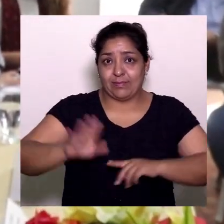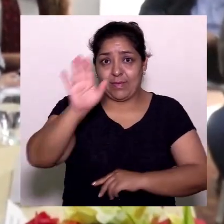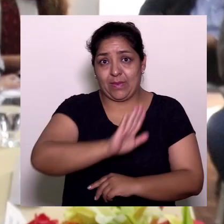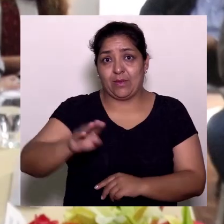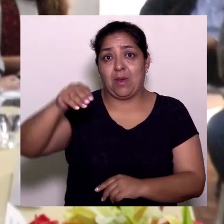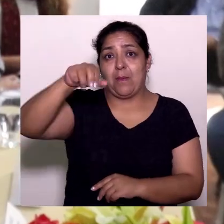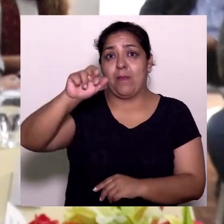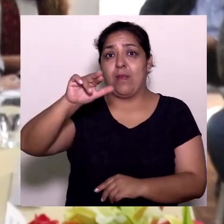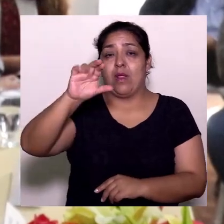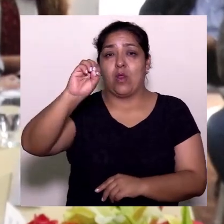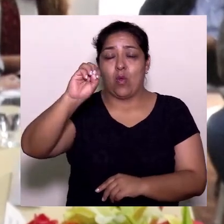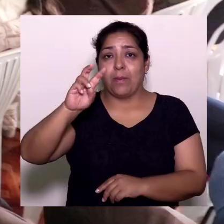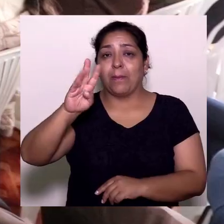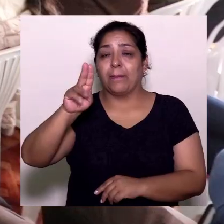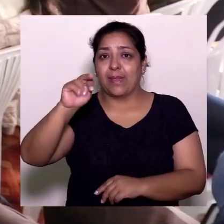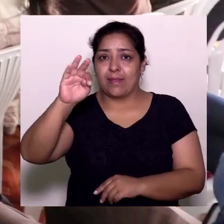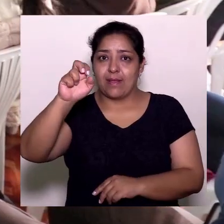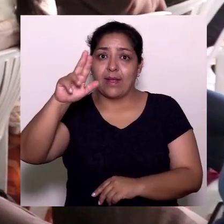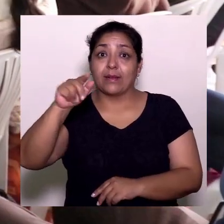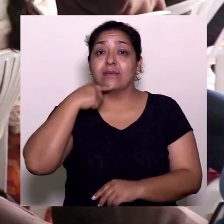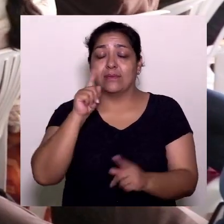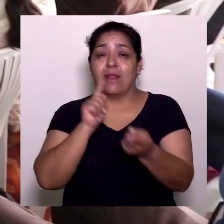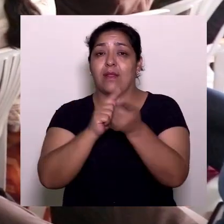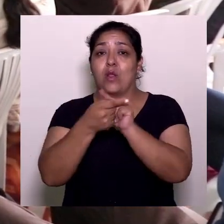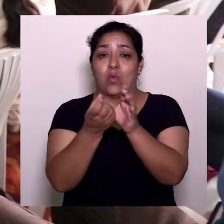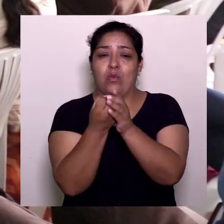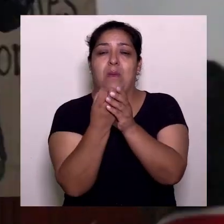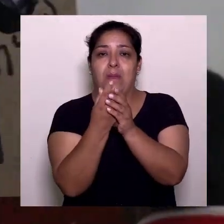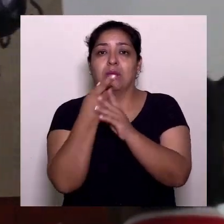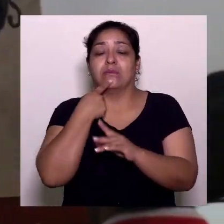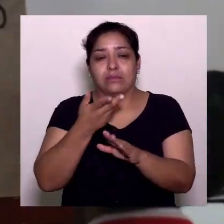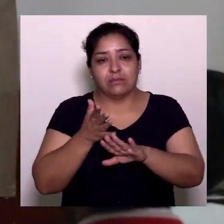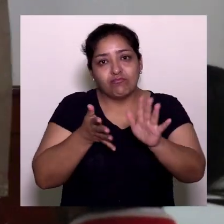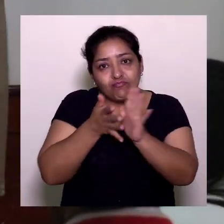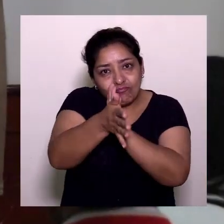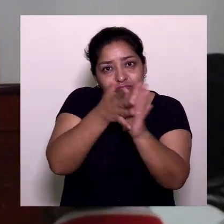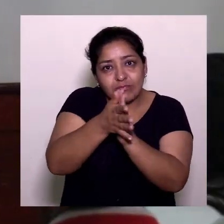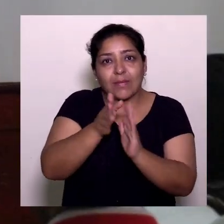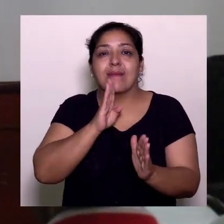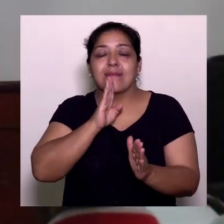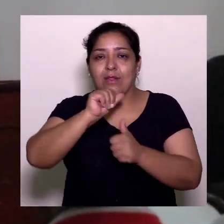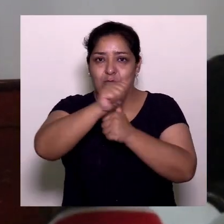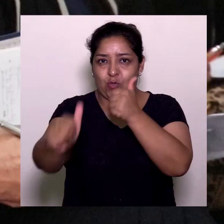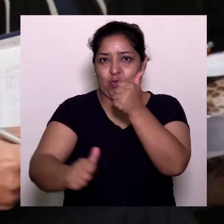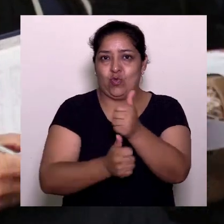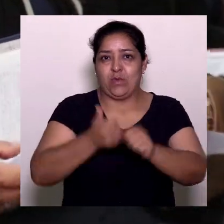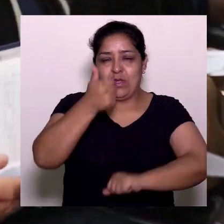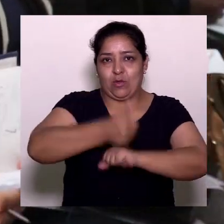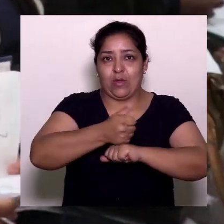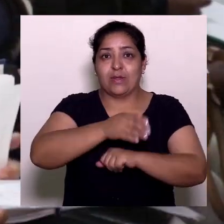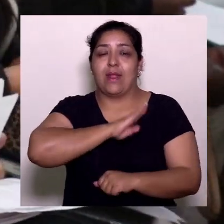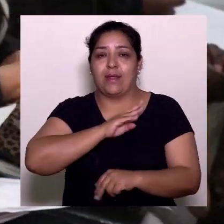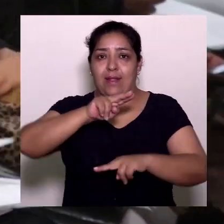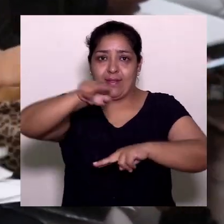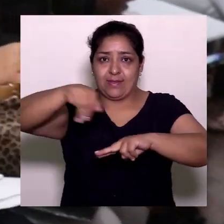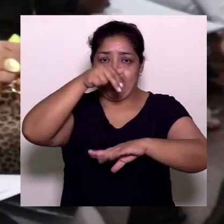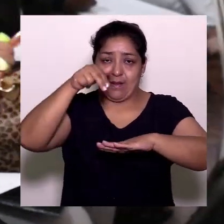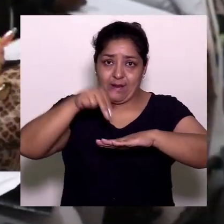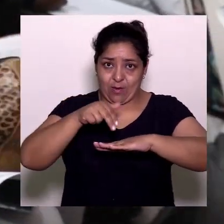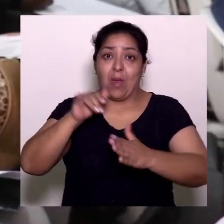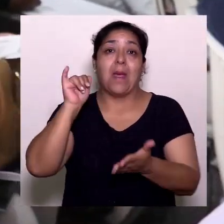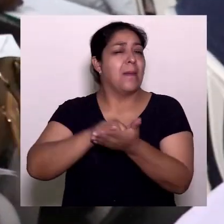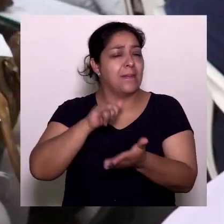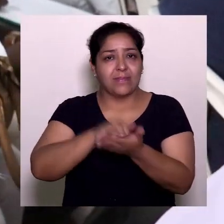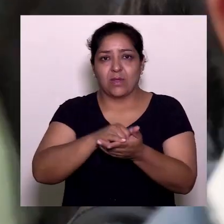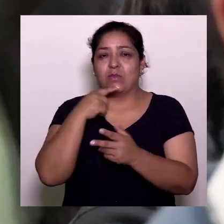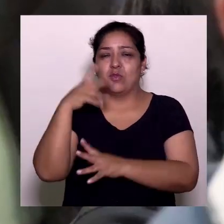Departamental Mario Viteri, trasladó esta inquietud durante el encuentro adelantado en Pasto con los subdirectores de la entidad y los alcaldes de